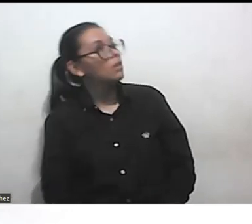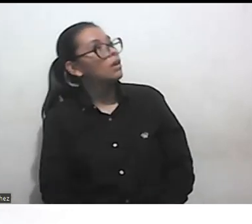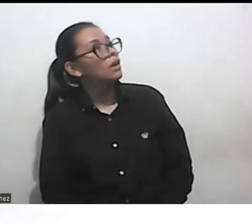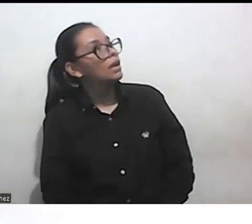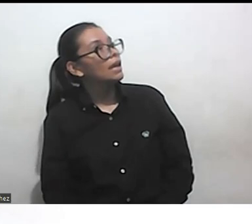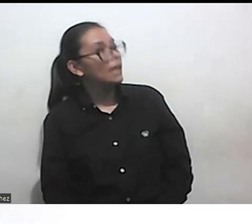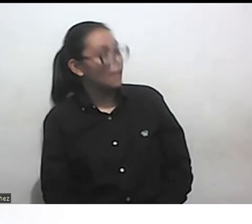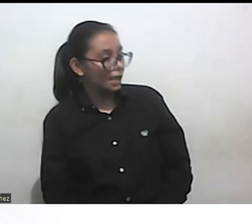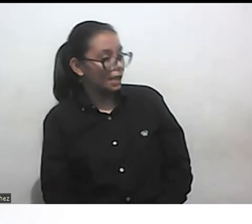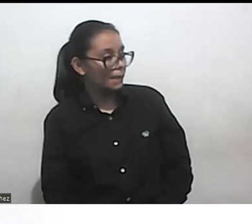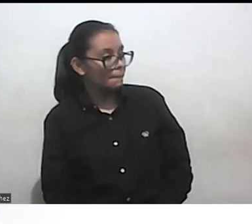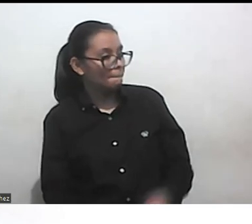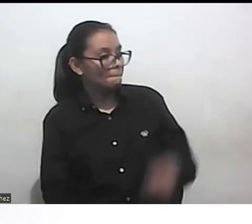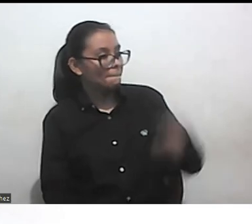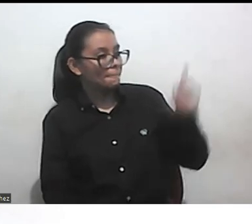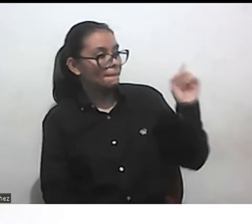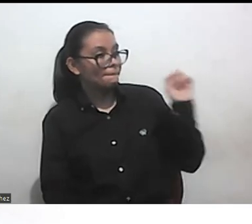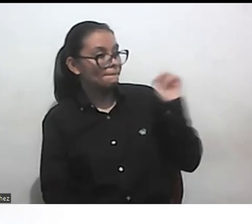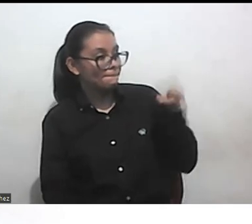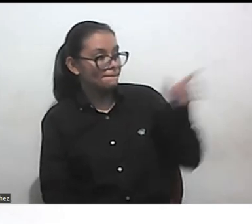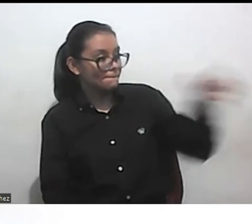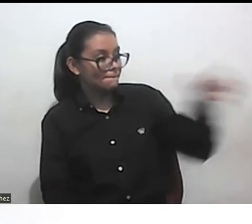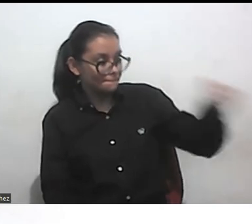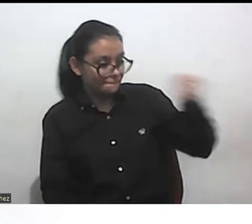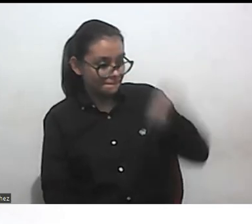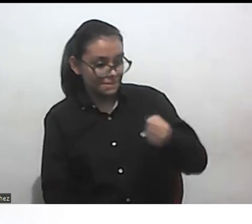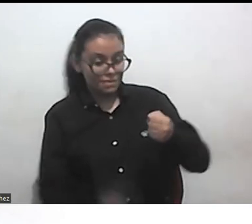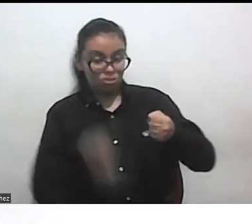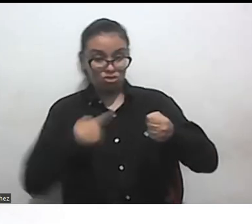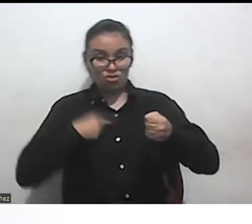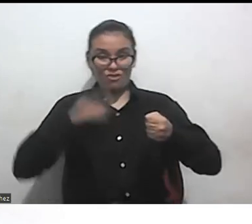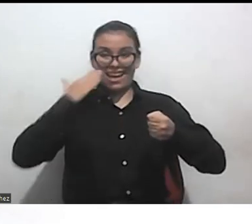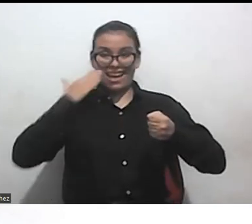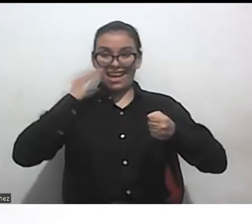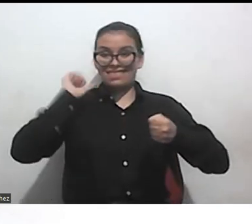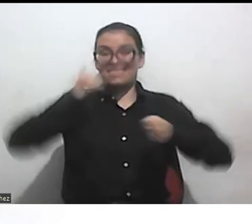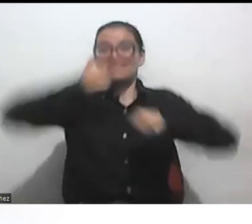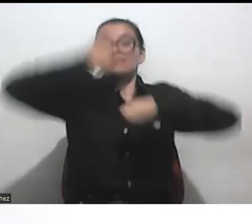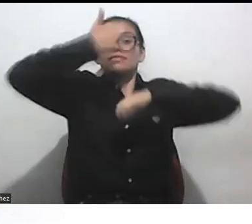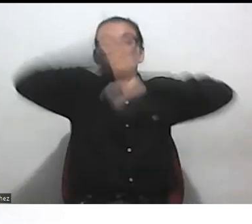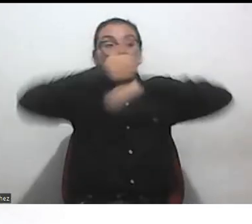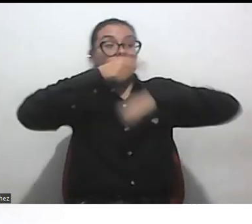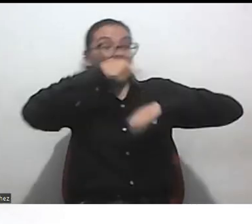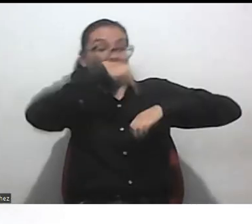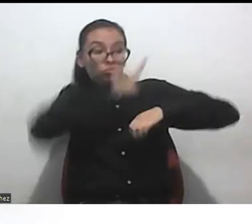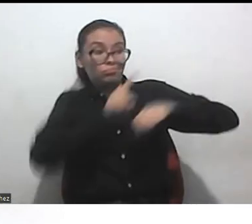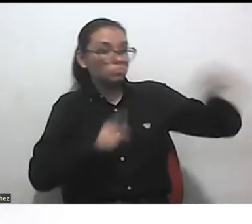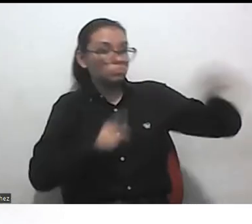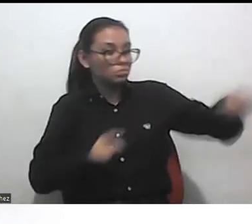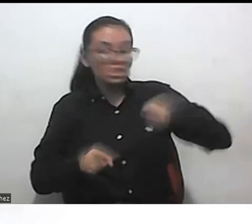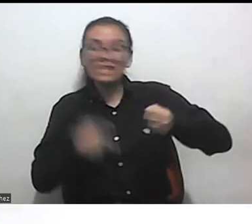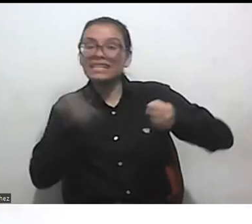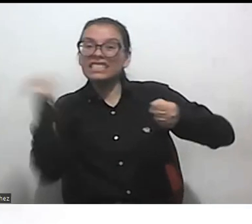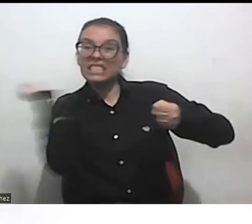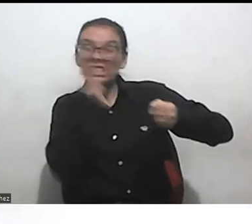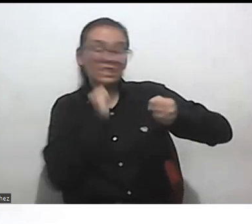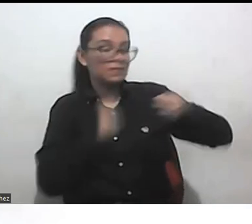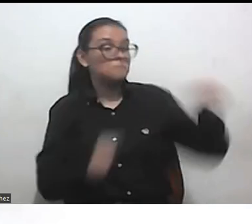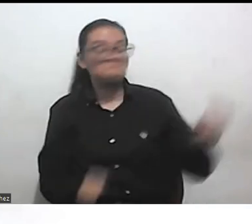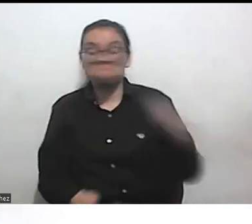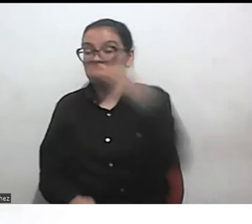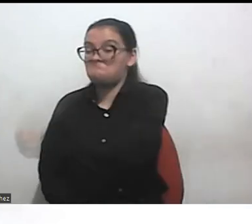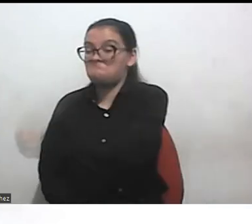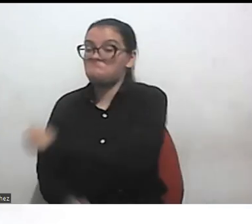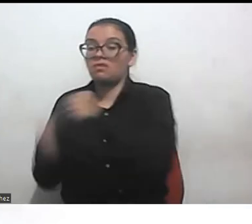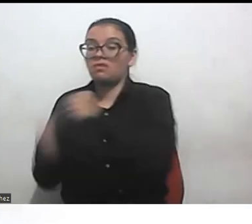por desobediente entonces como las dinámicas de racismo y capacitismo también son muy